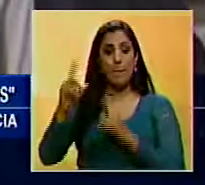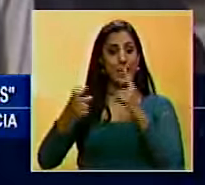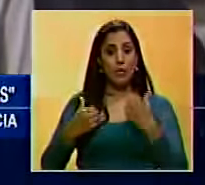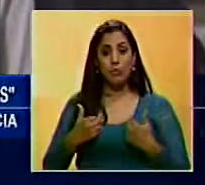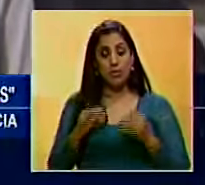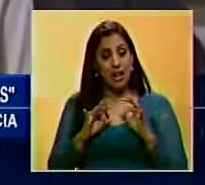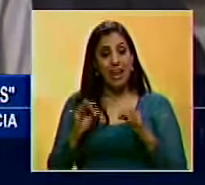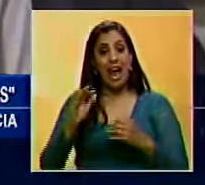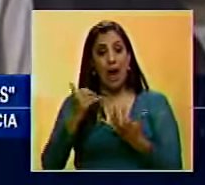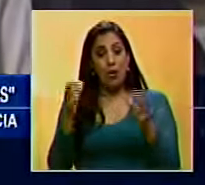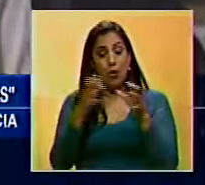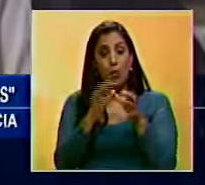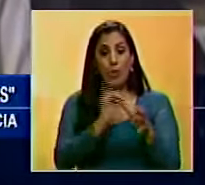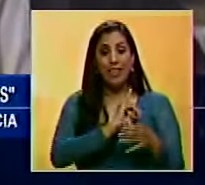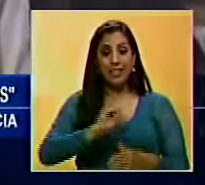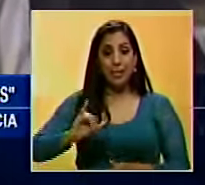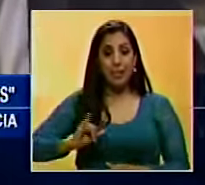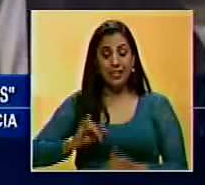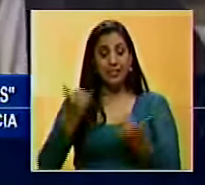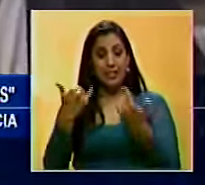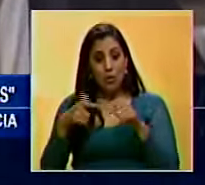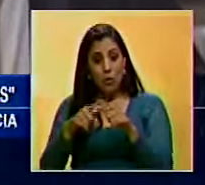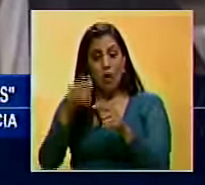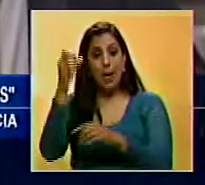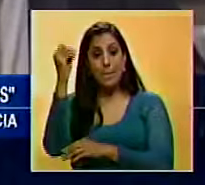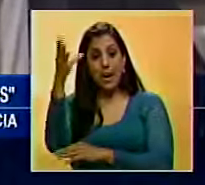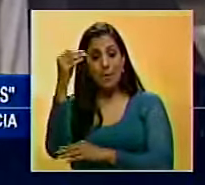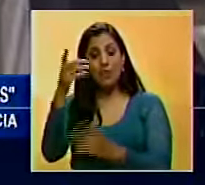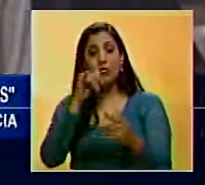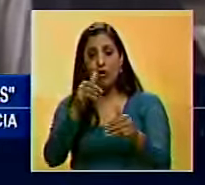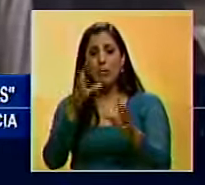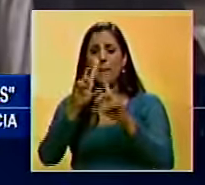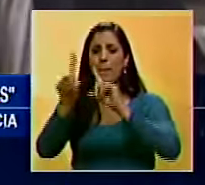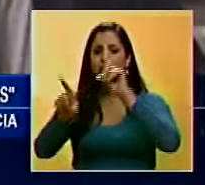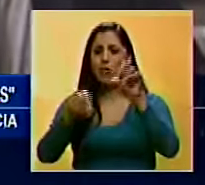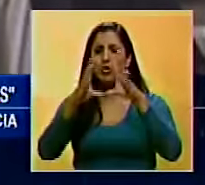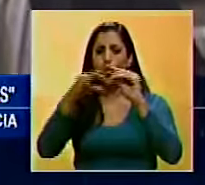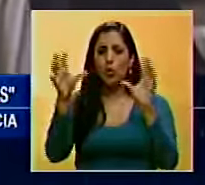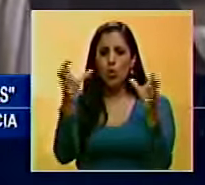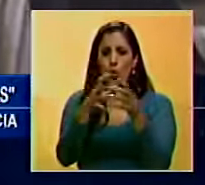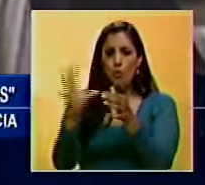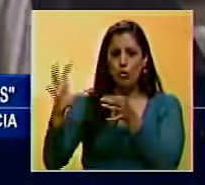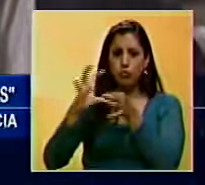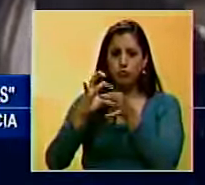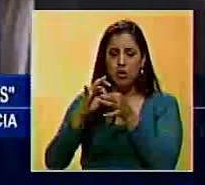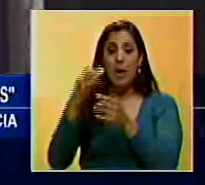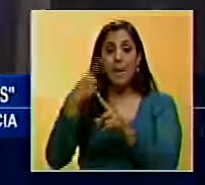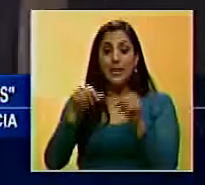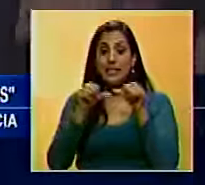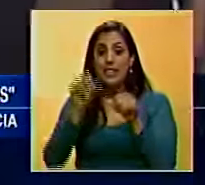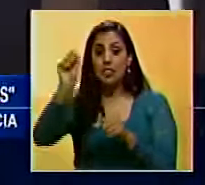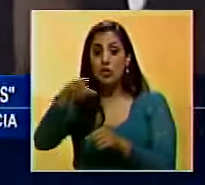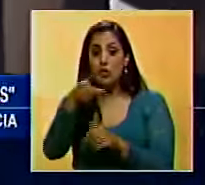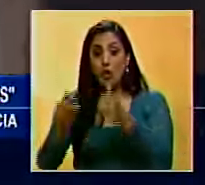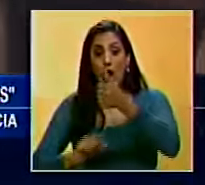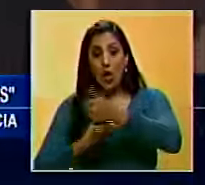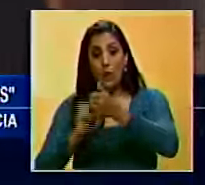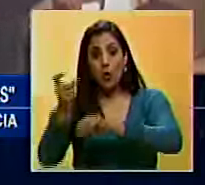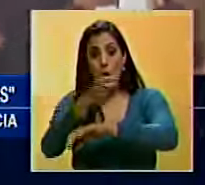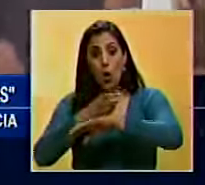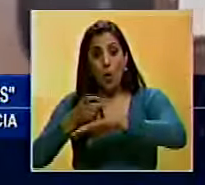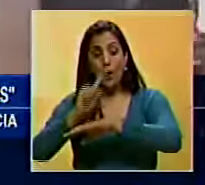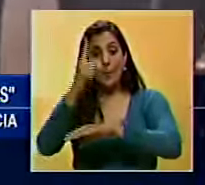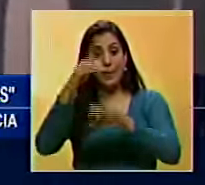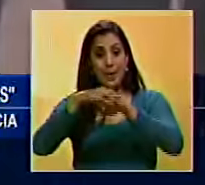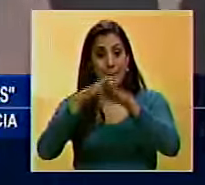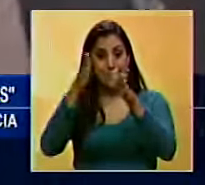El partido de la independencia, el mandatario islandés, afirmó que consultará a toda la tolda aliada si continuará apoyando al gobierno del primer